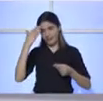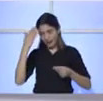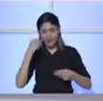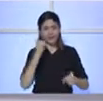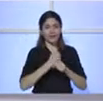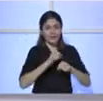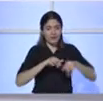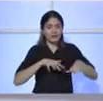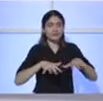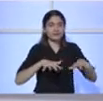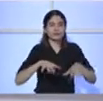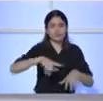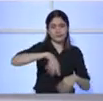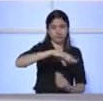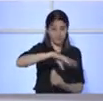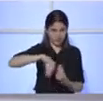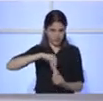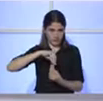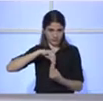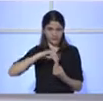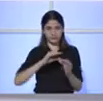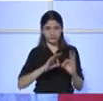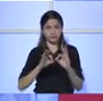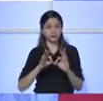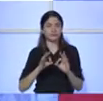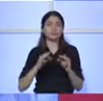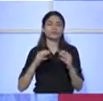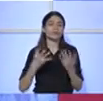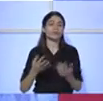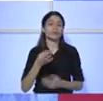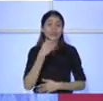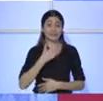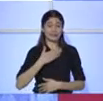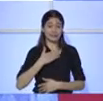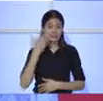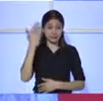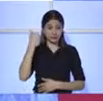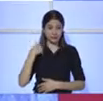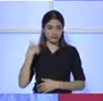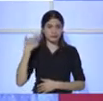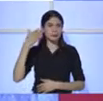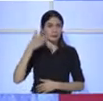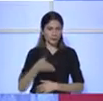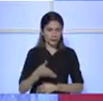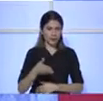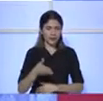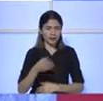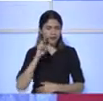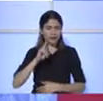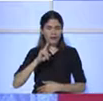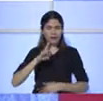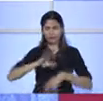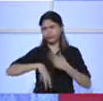hablamos de demandas, de situaciones procesales? El problema cuando yo llegué era ese. ¿Qué encontraste? Que todo estaba disperso.